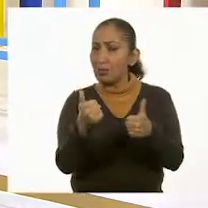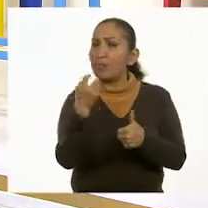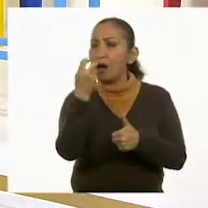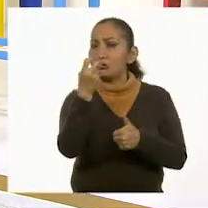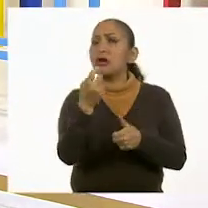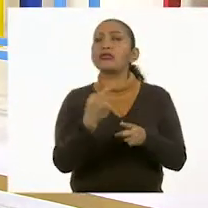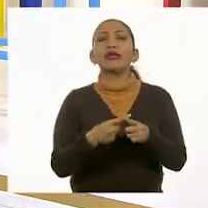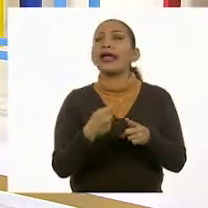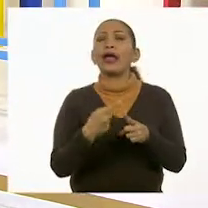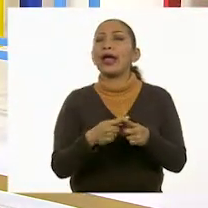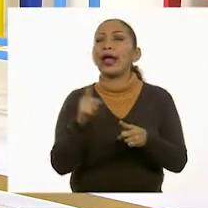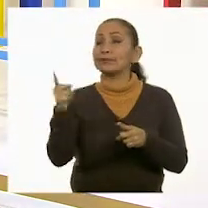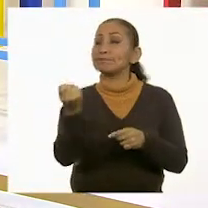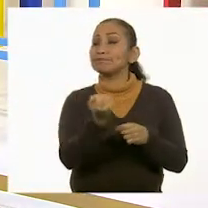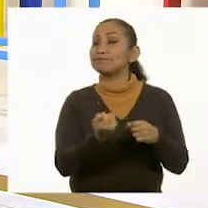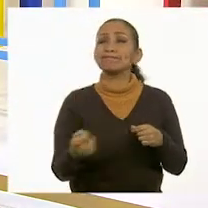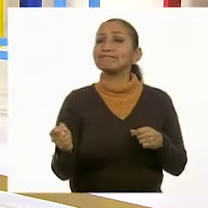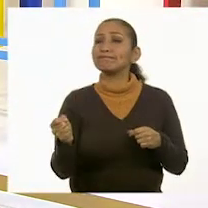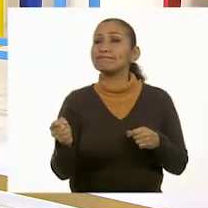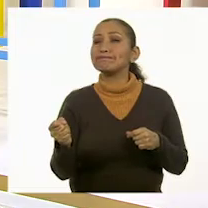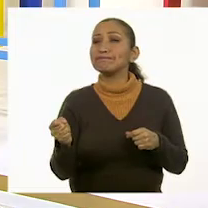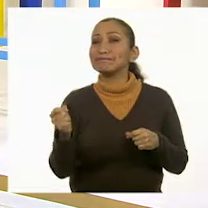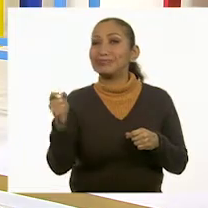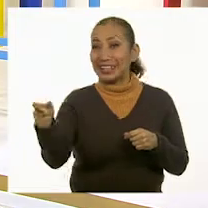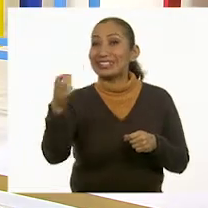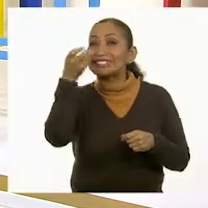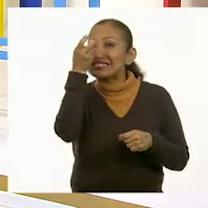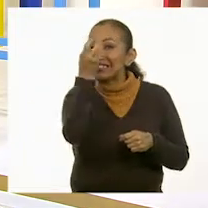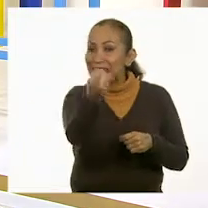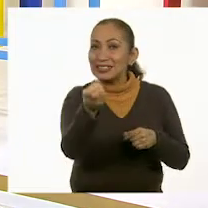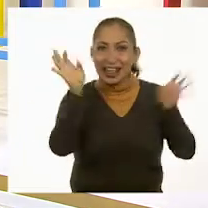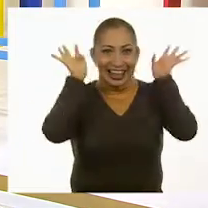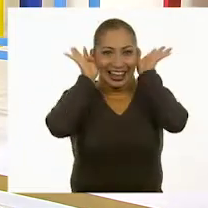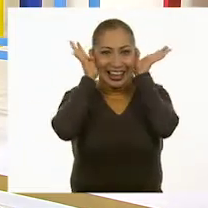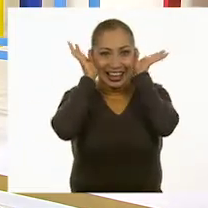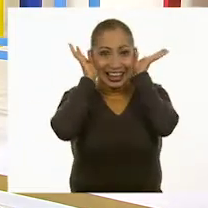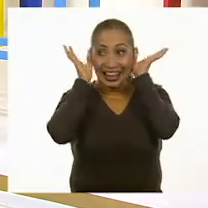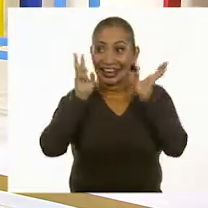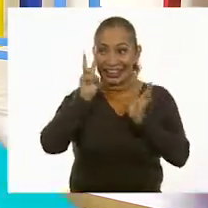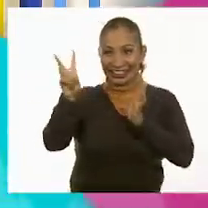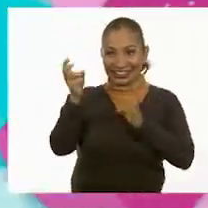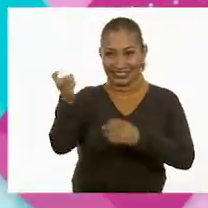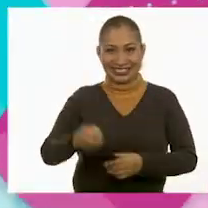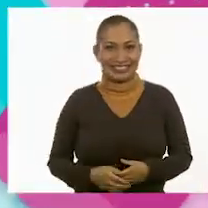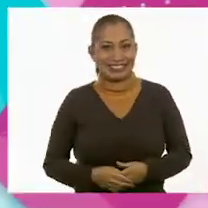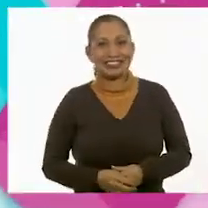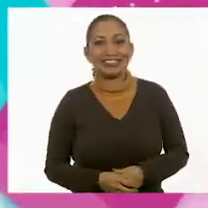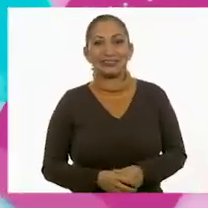eso, ¿quién es el experto? Correcto, ajo listo. Pues vamos con él.